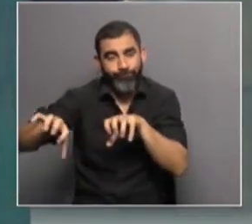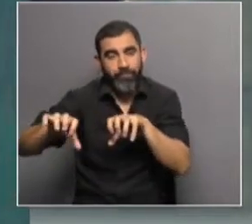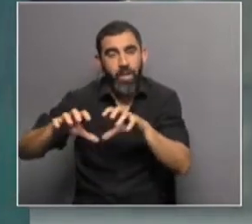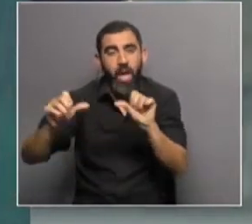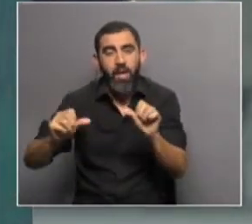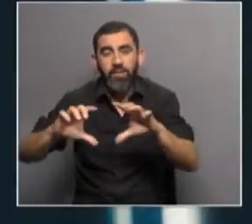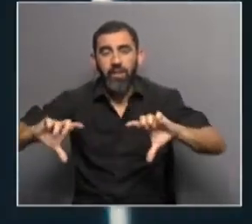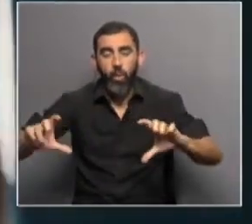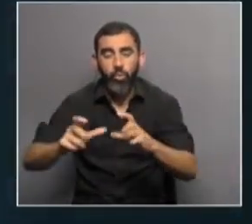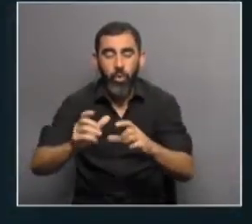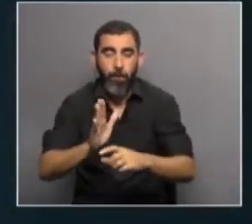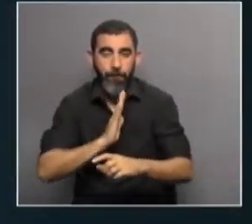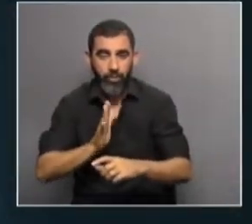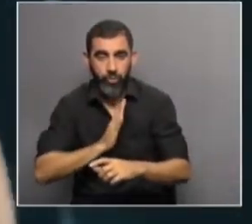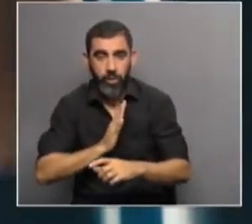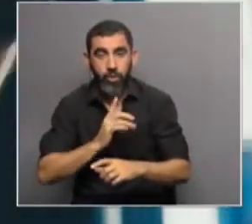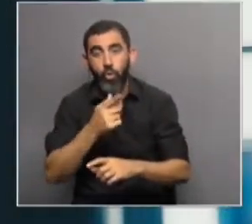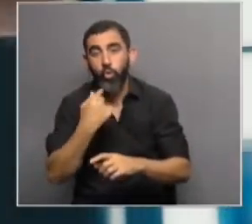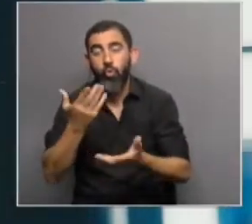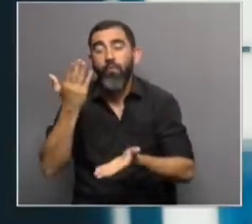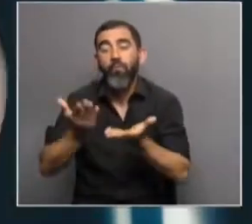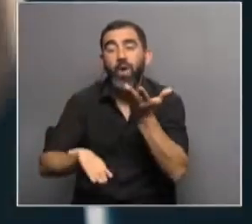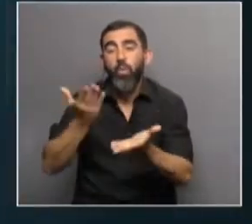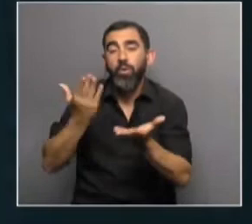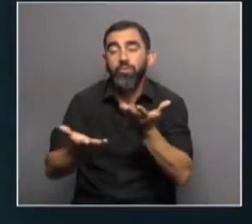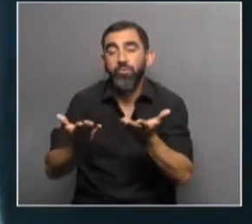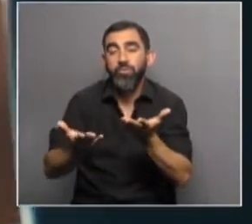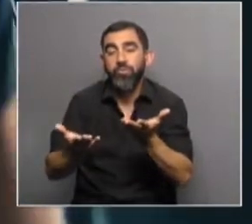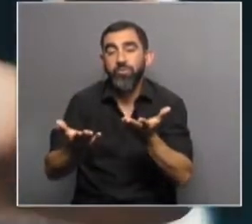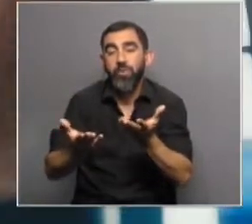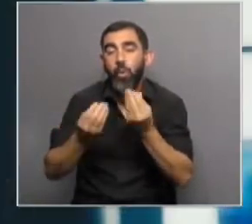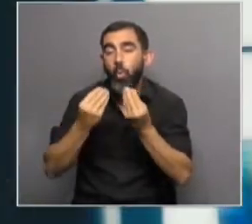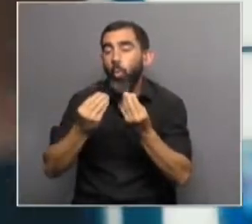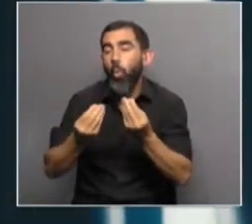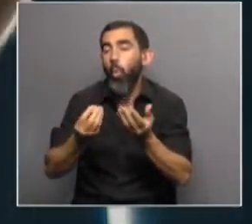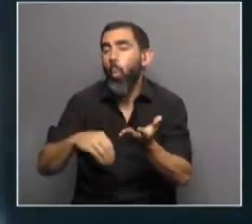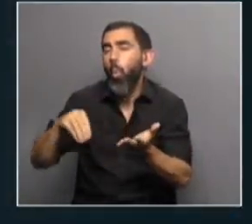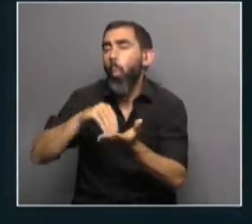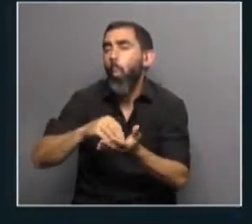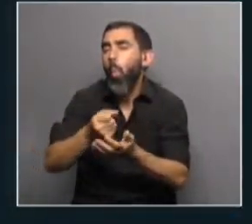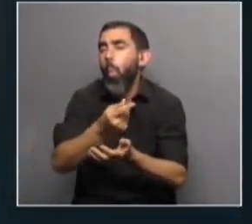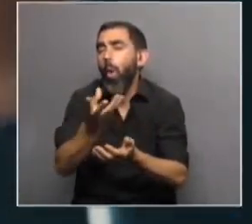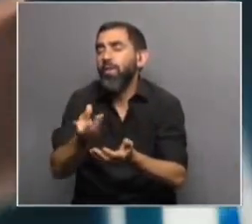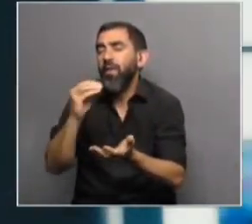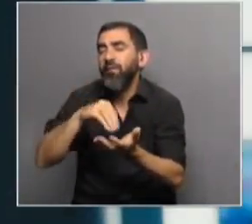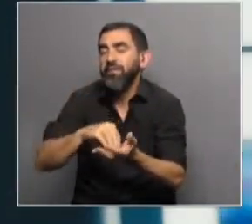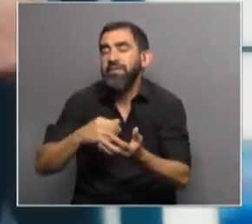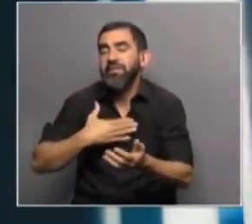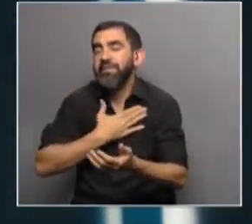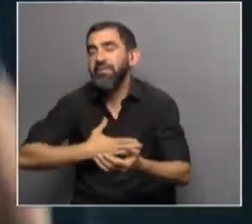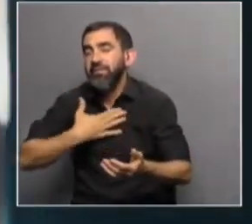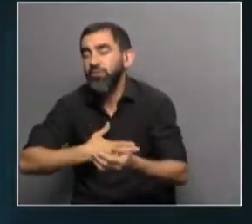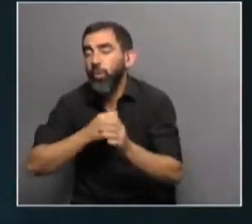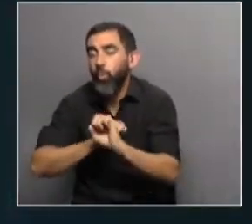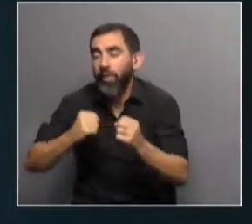realización personal. Entonces, nosotros lo que evaluamos es, de alguna manera, la frecuencia e intensidad de síntomas que puede